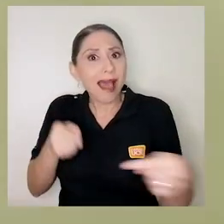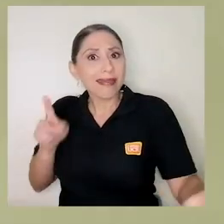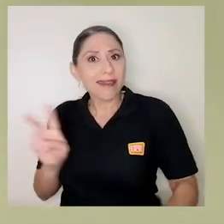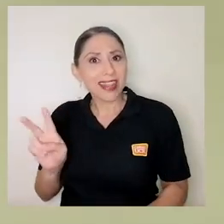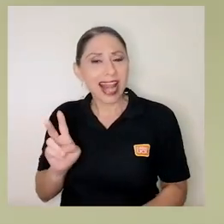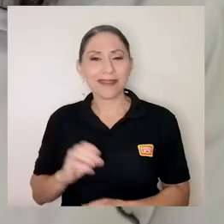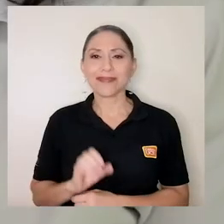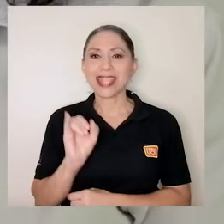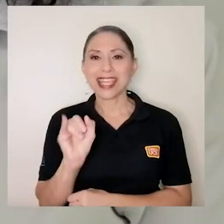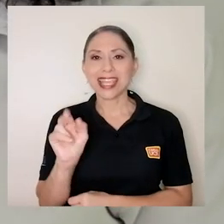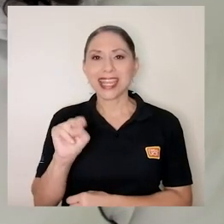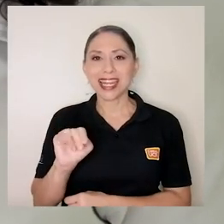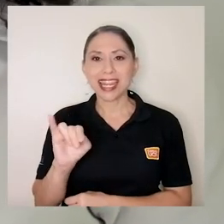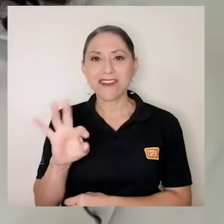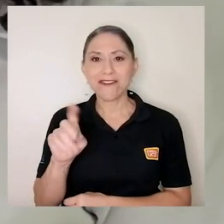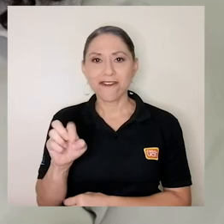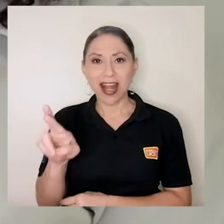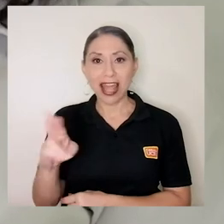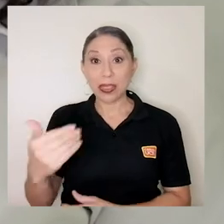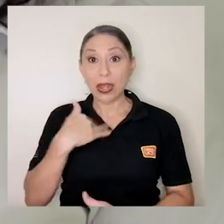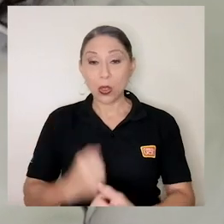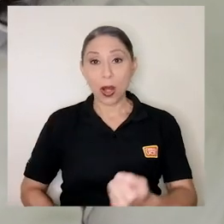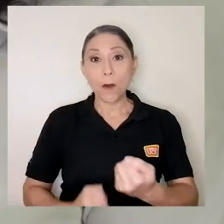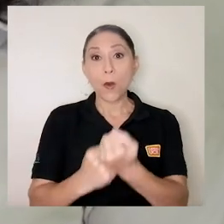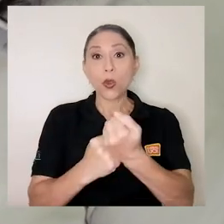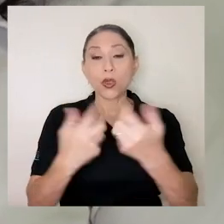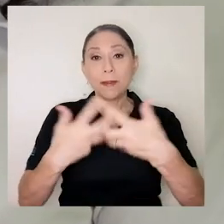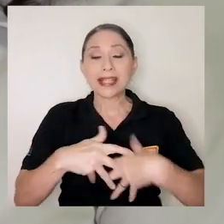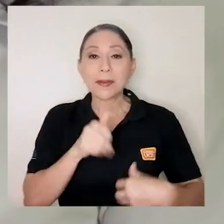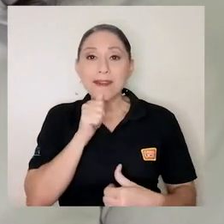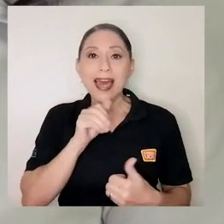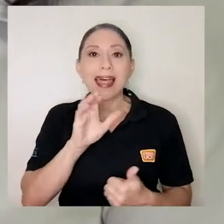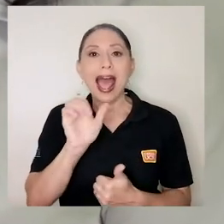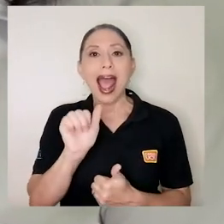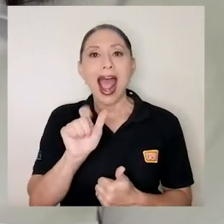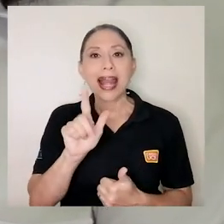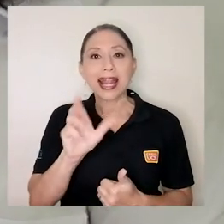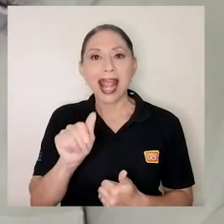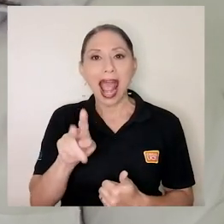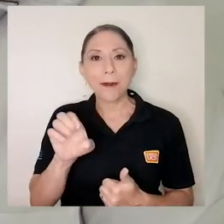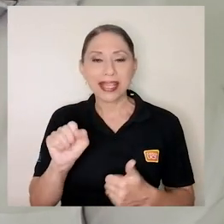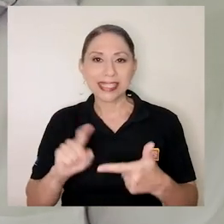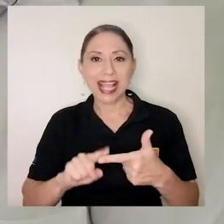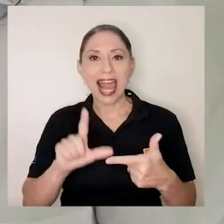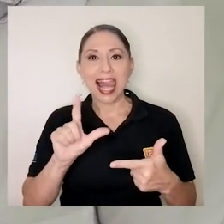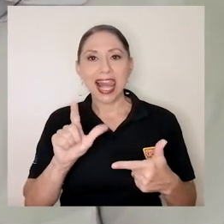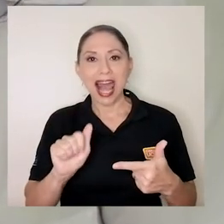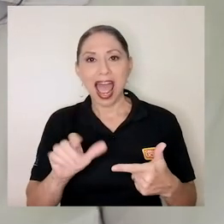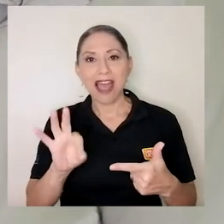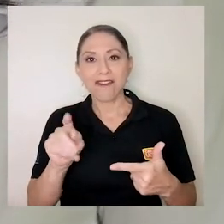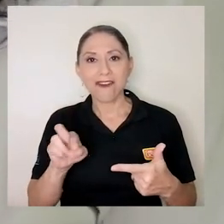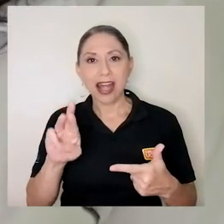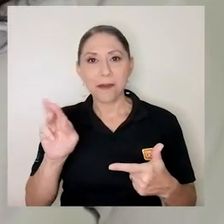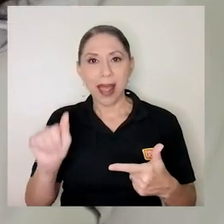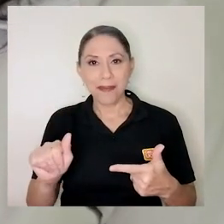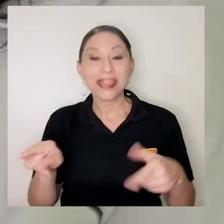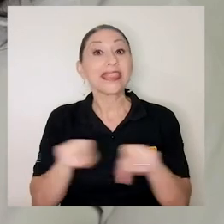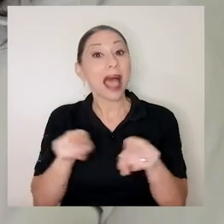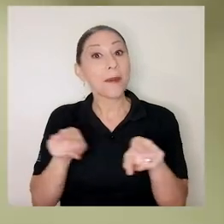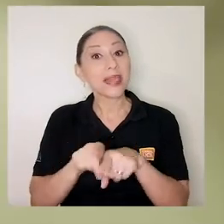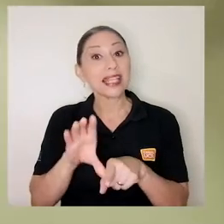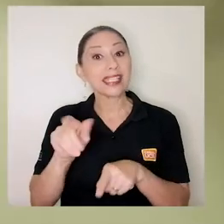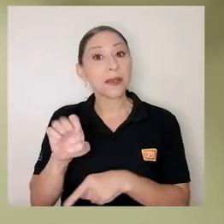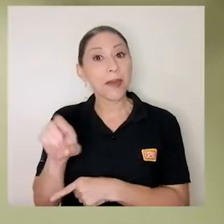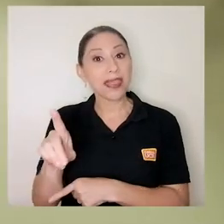El INIFAR ha contado con el apoyo de empresas privadas como Alcámez, La Farma, y también ha contado con el apoyo del